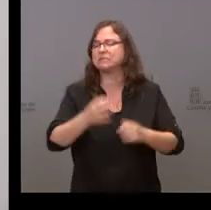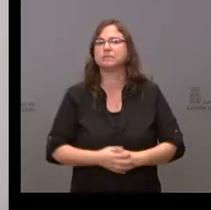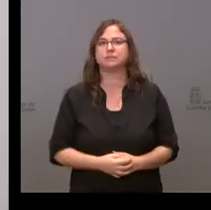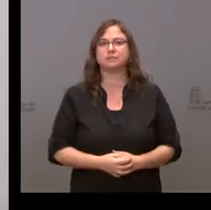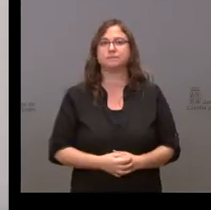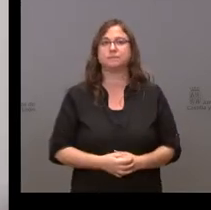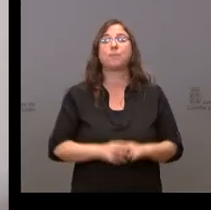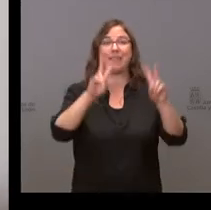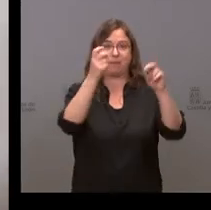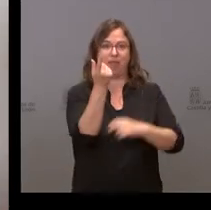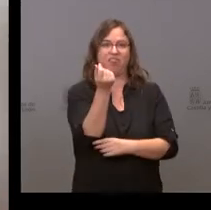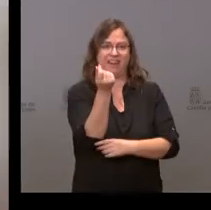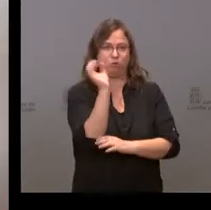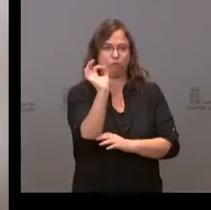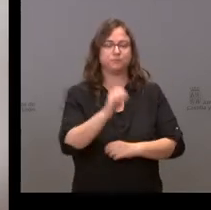Respecto al dinero,